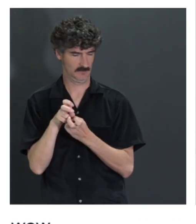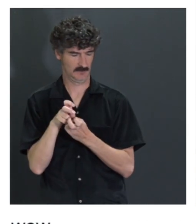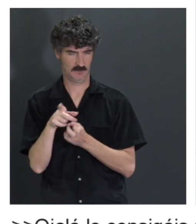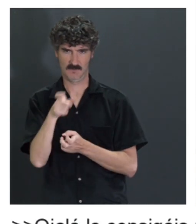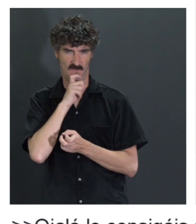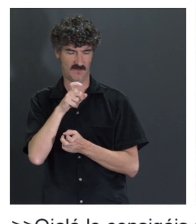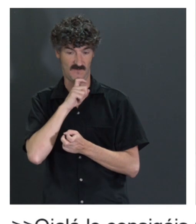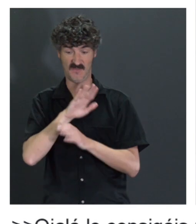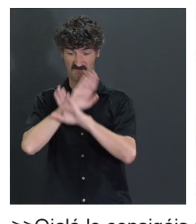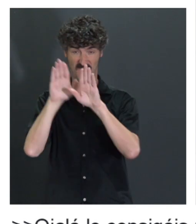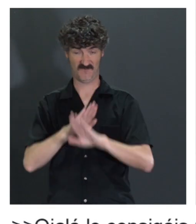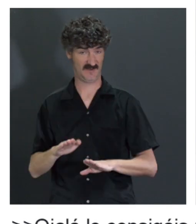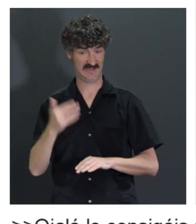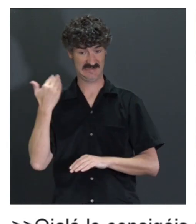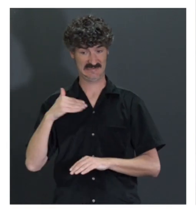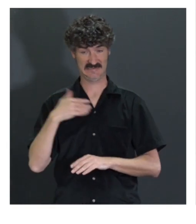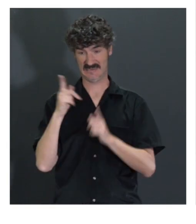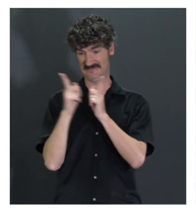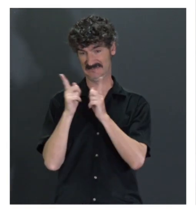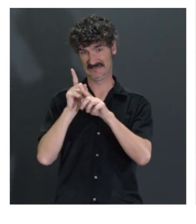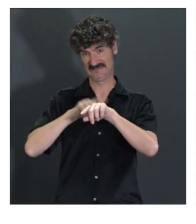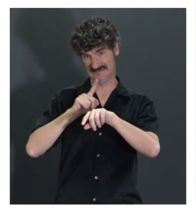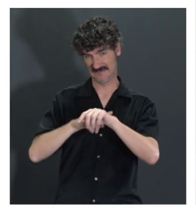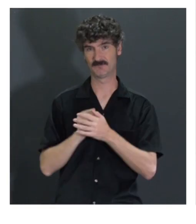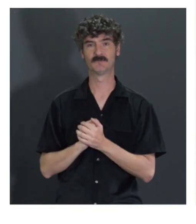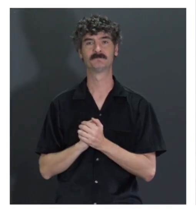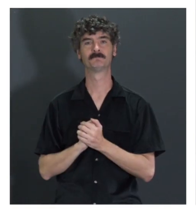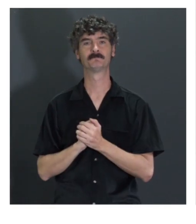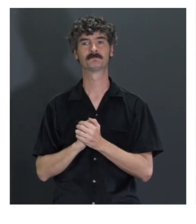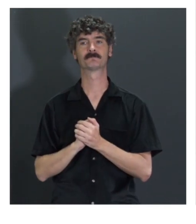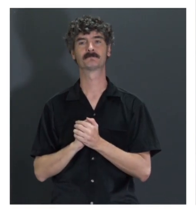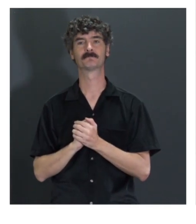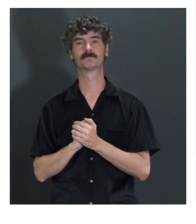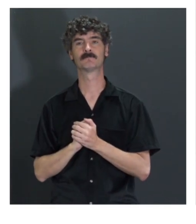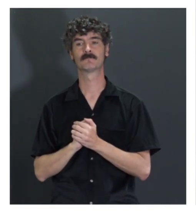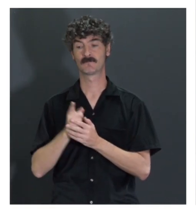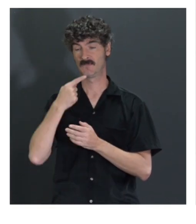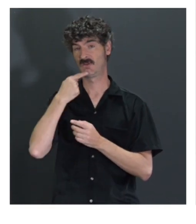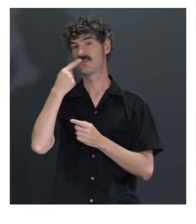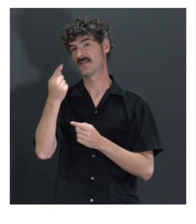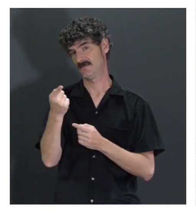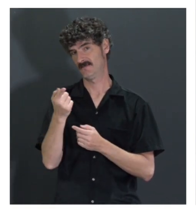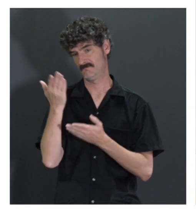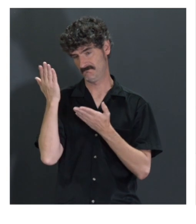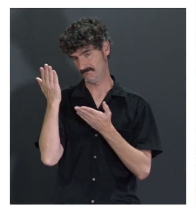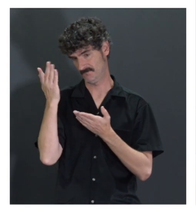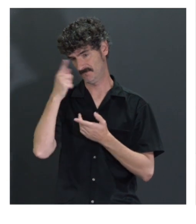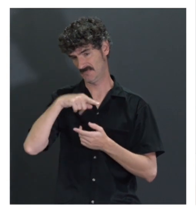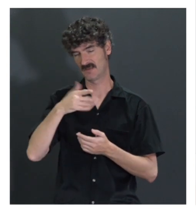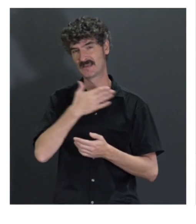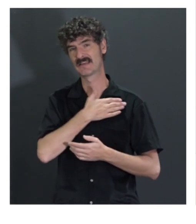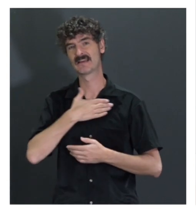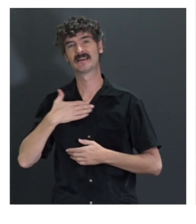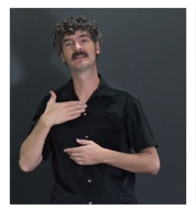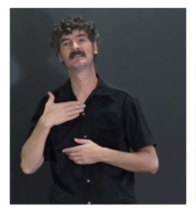Para finalizar, porque ya nos estamos quedando sin tiempo, os invitaría a que pusierais sobre la